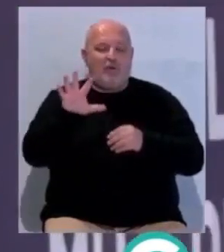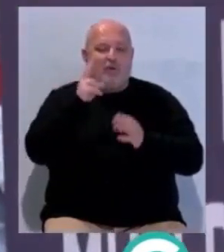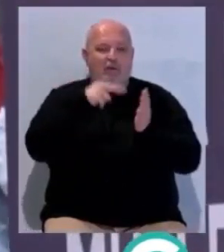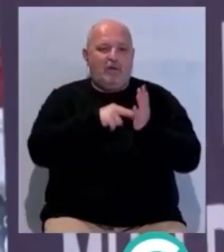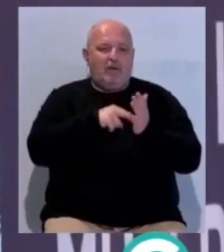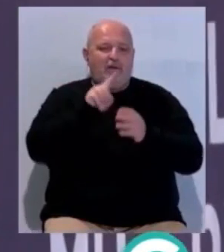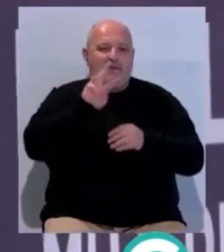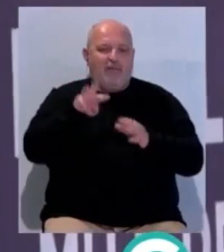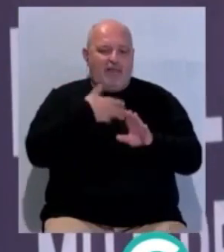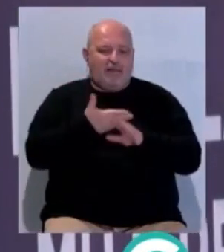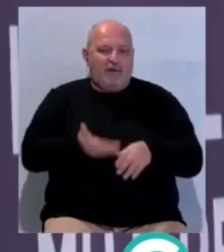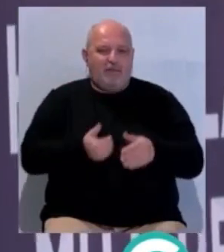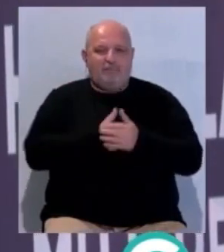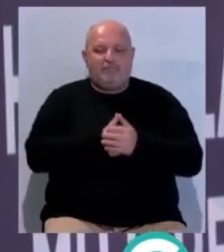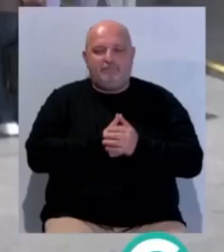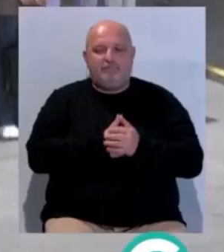2013.